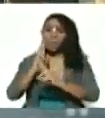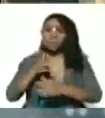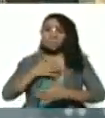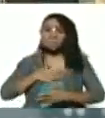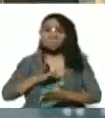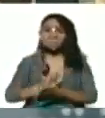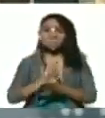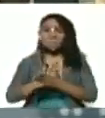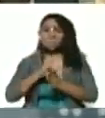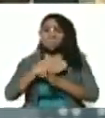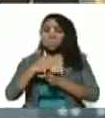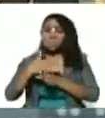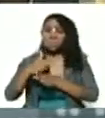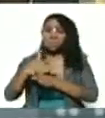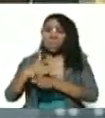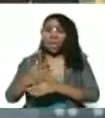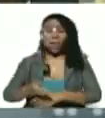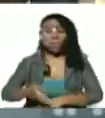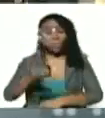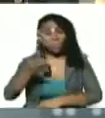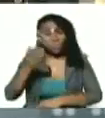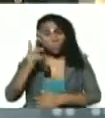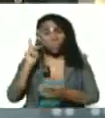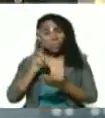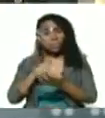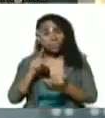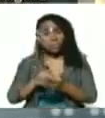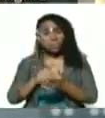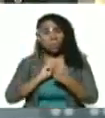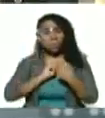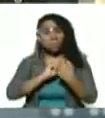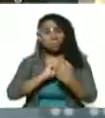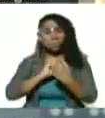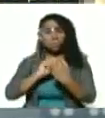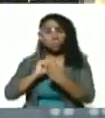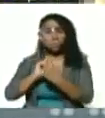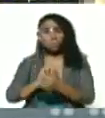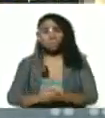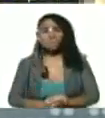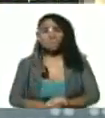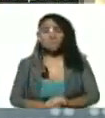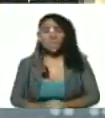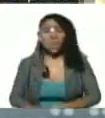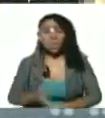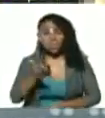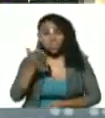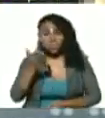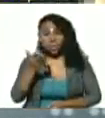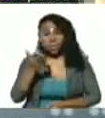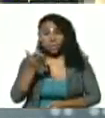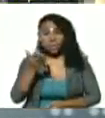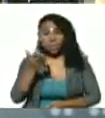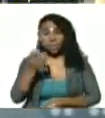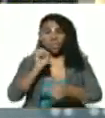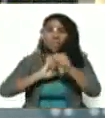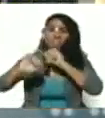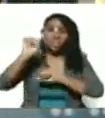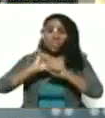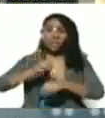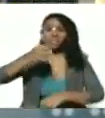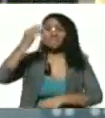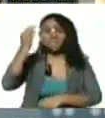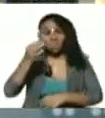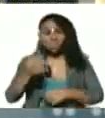Compartimos allí. Es muy importante participar del debate. Es muy importante defender la verdad.